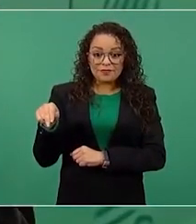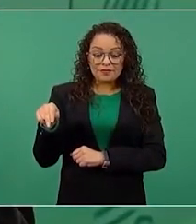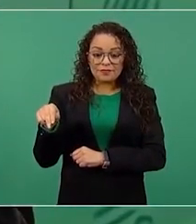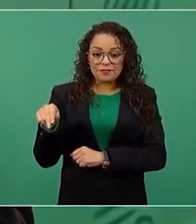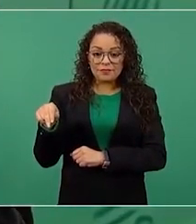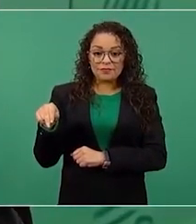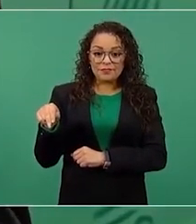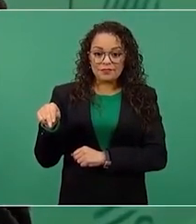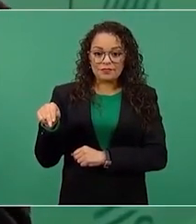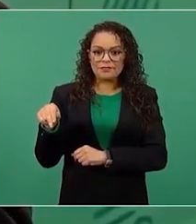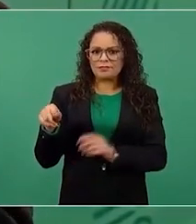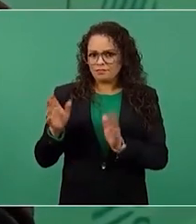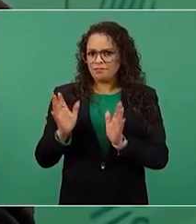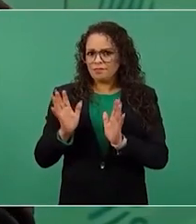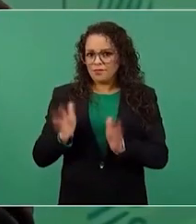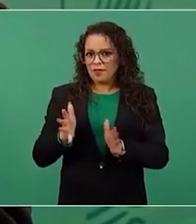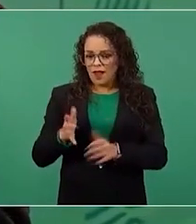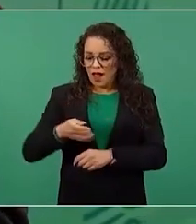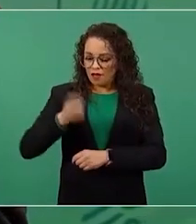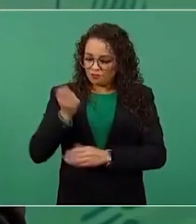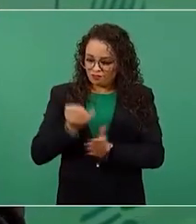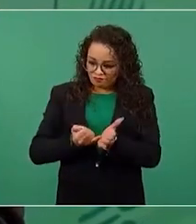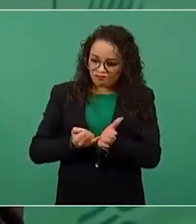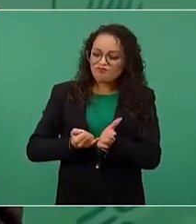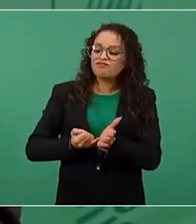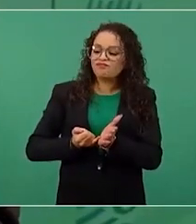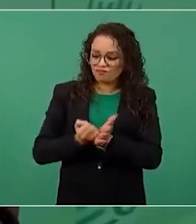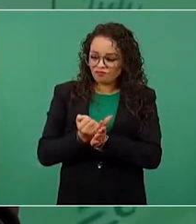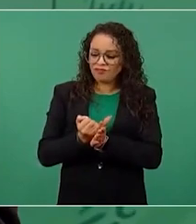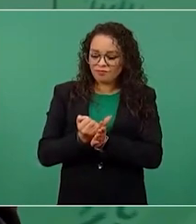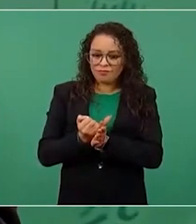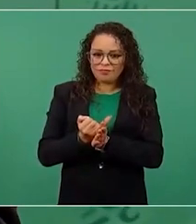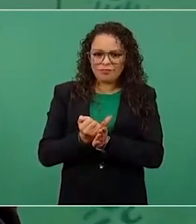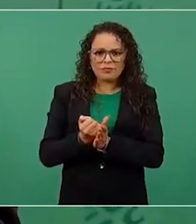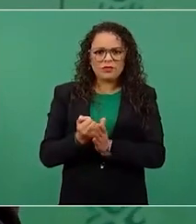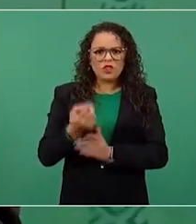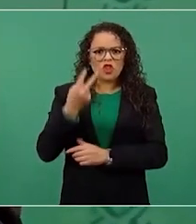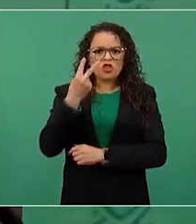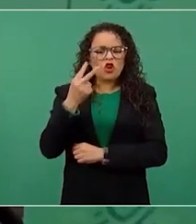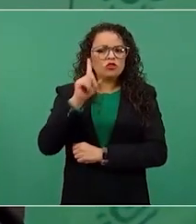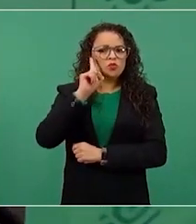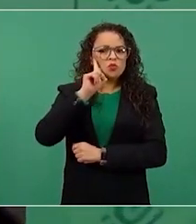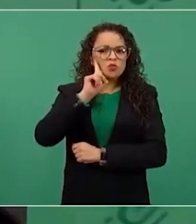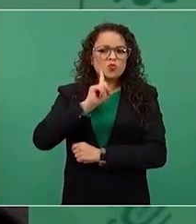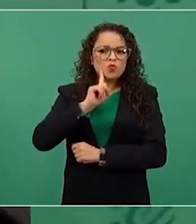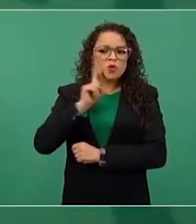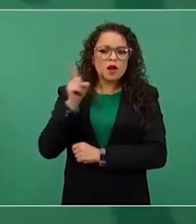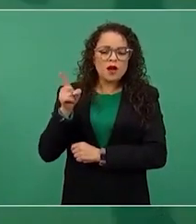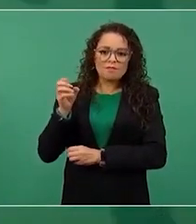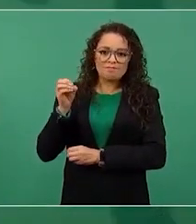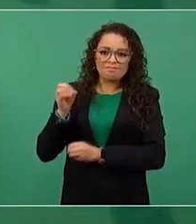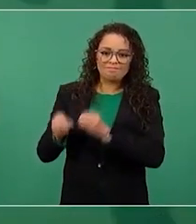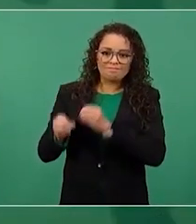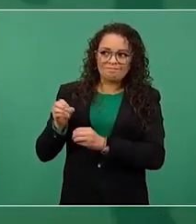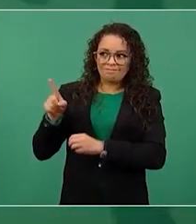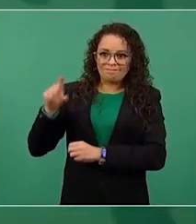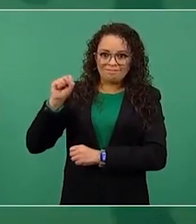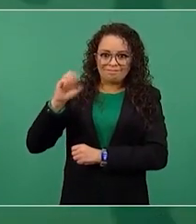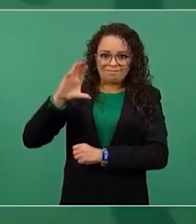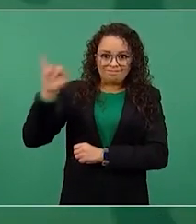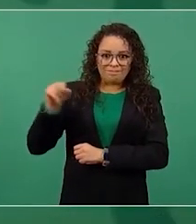decidido o dos ministras de la Suprema Corte